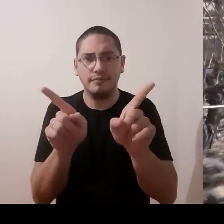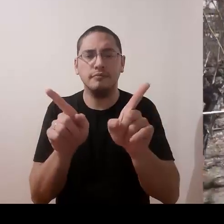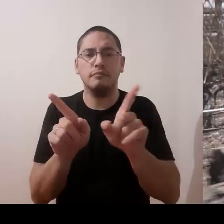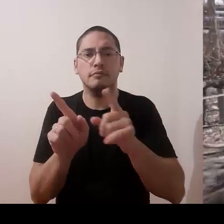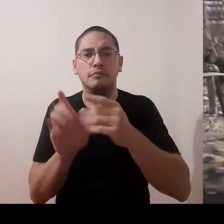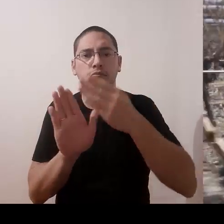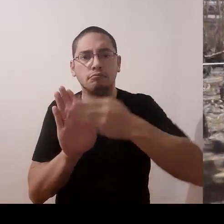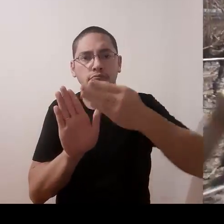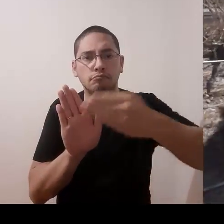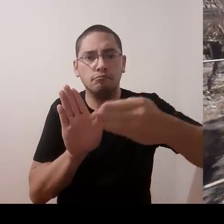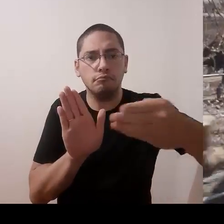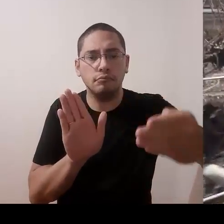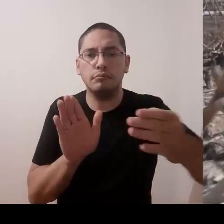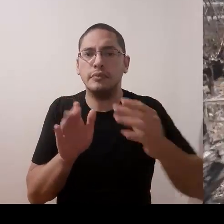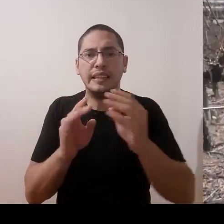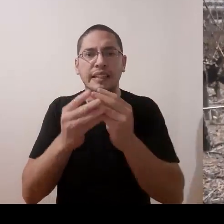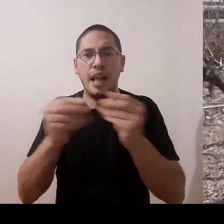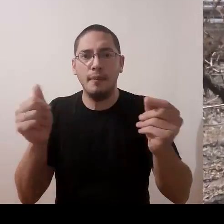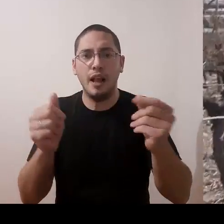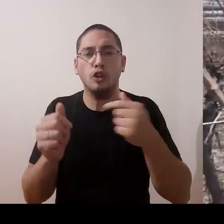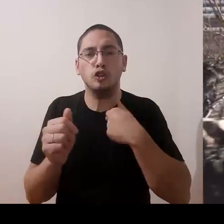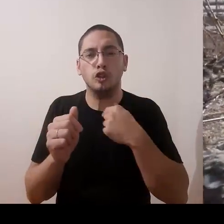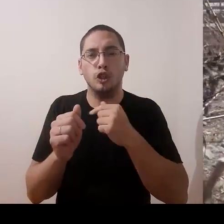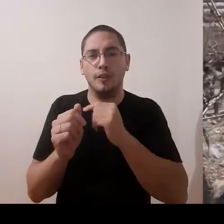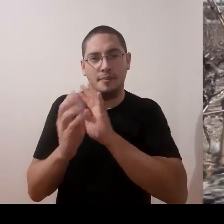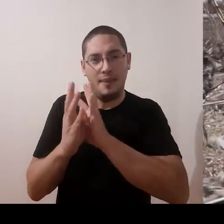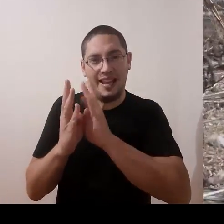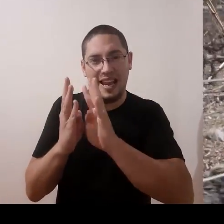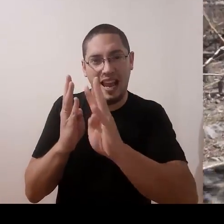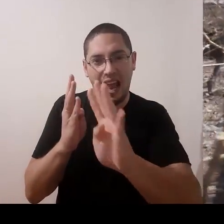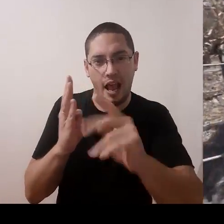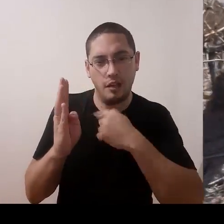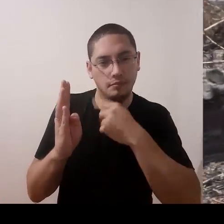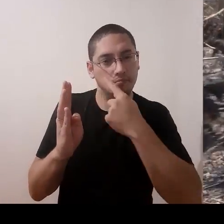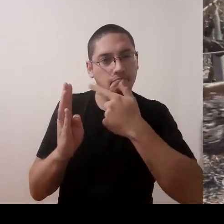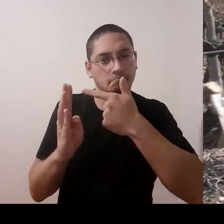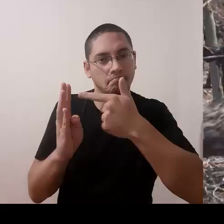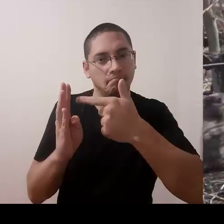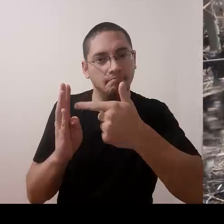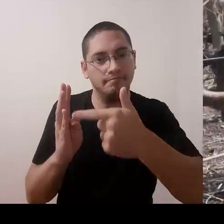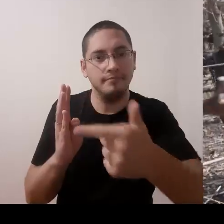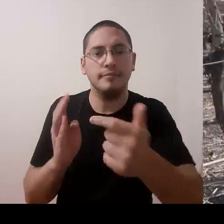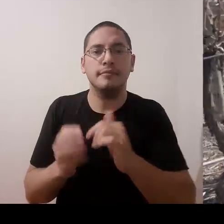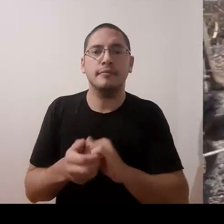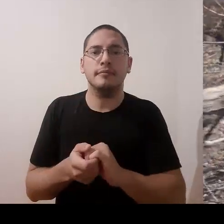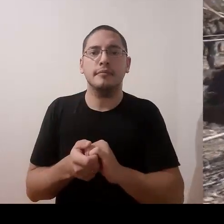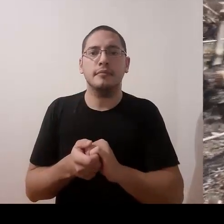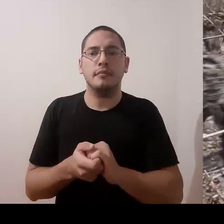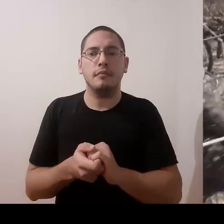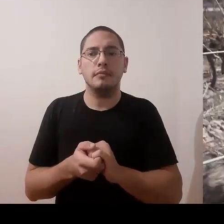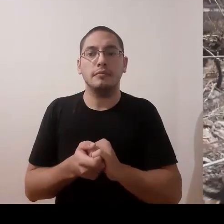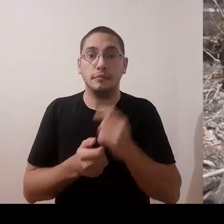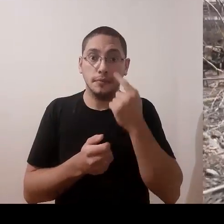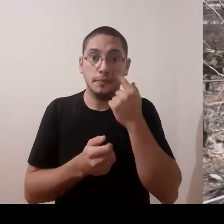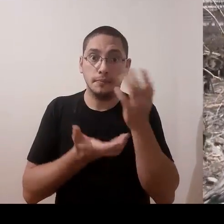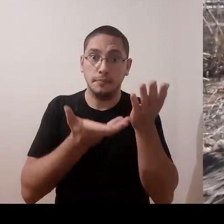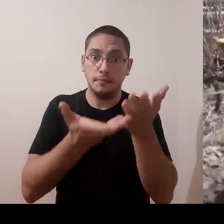La estoy haciendo, estoy haciendo una recorrida por las mismas. Y fíjense que,